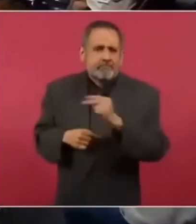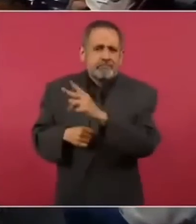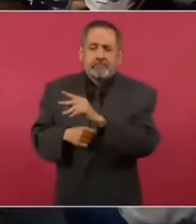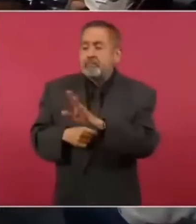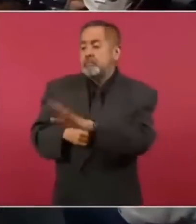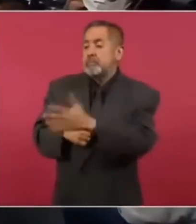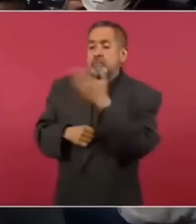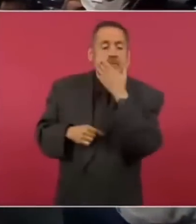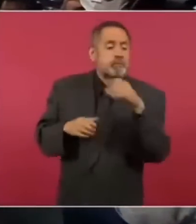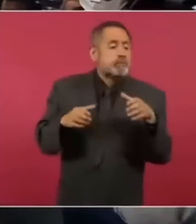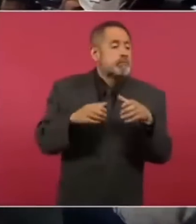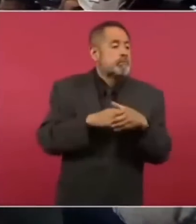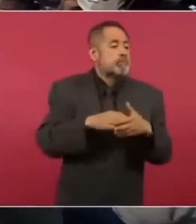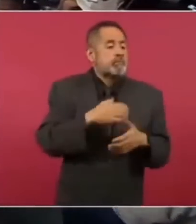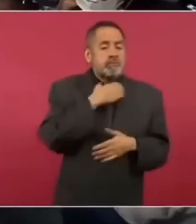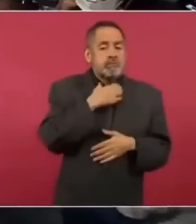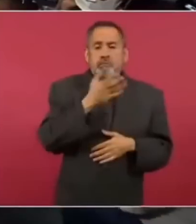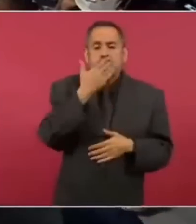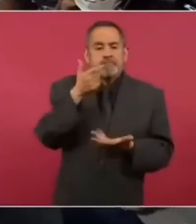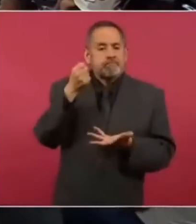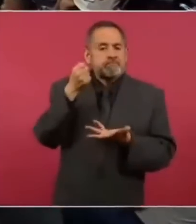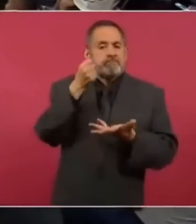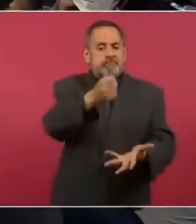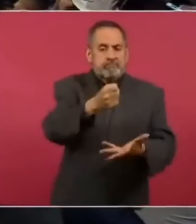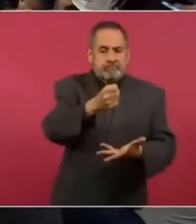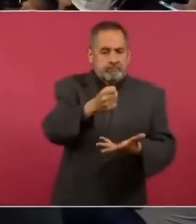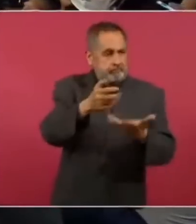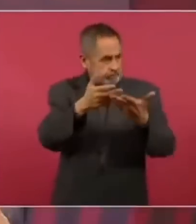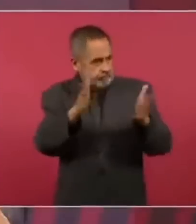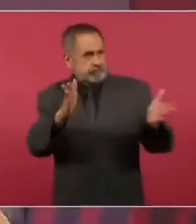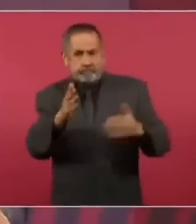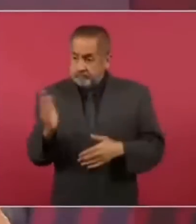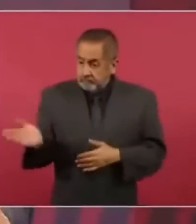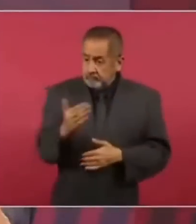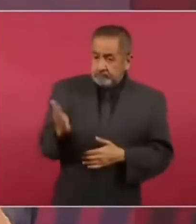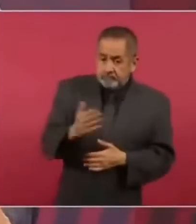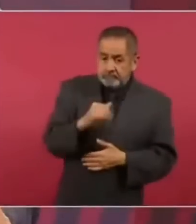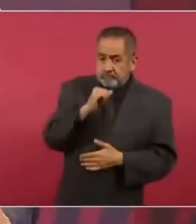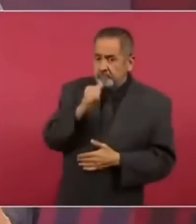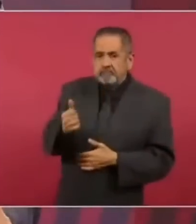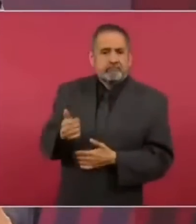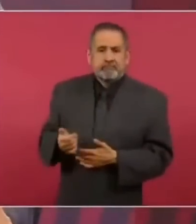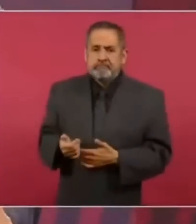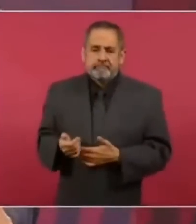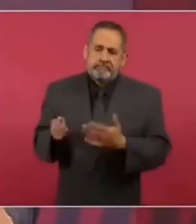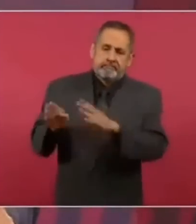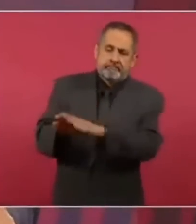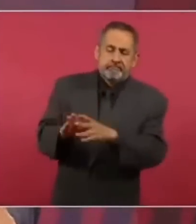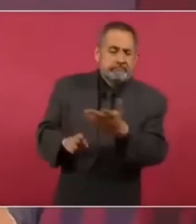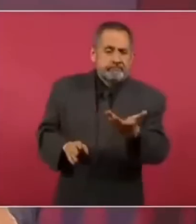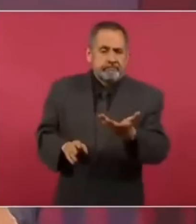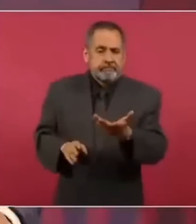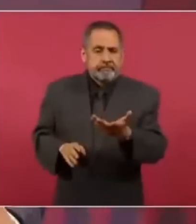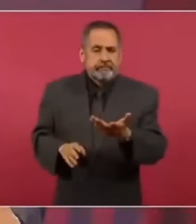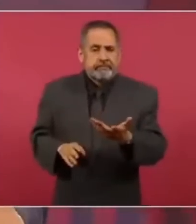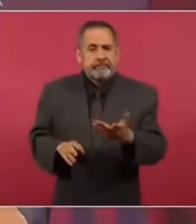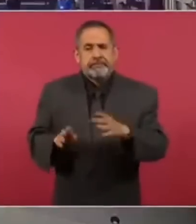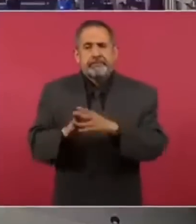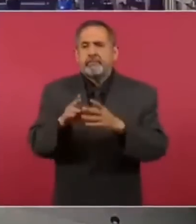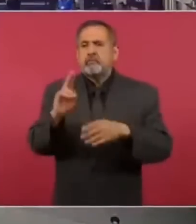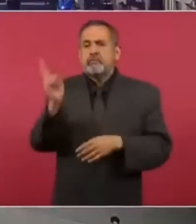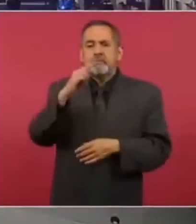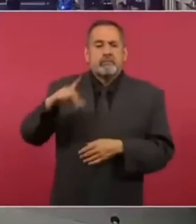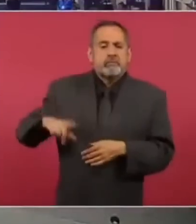no había espacio, porque no había presupuesto suficiente para las universidades públicas y